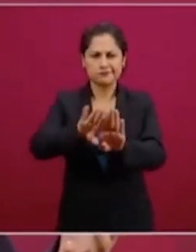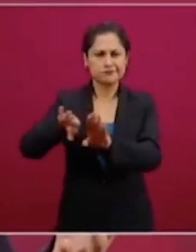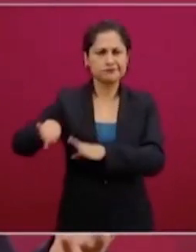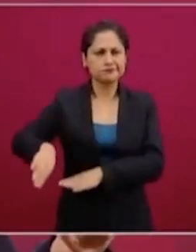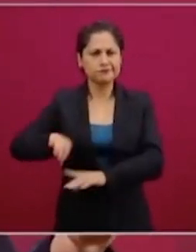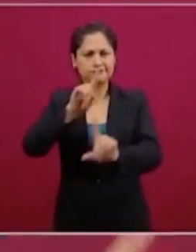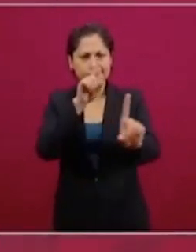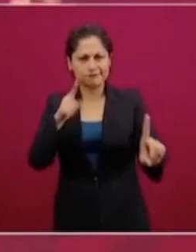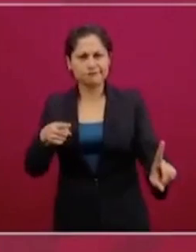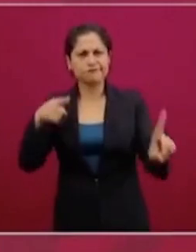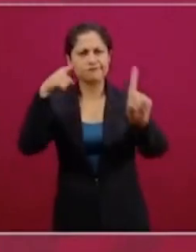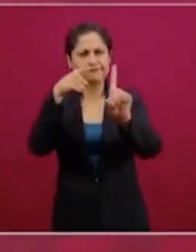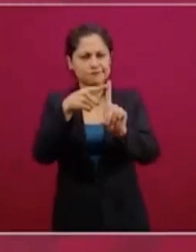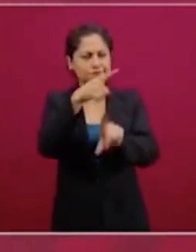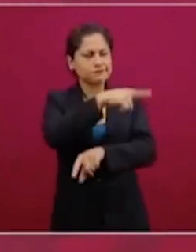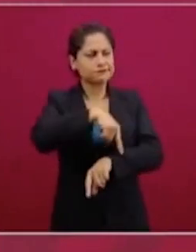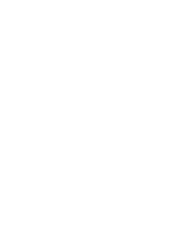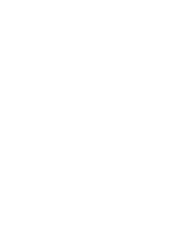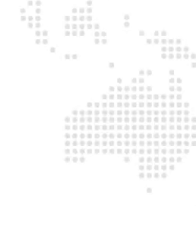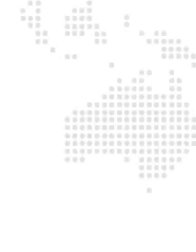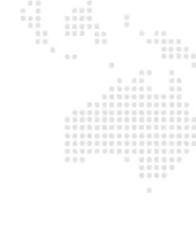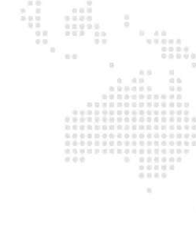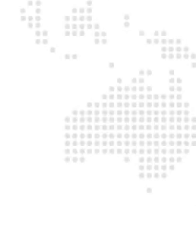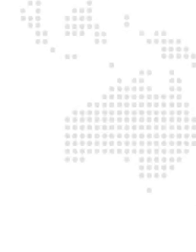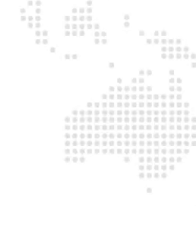económico que les hace congregarse.